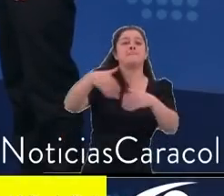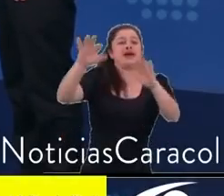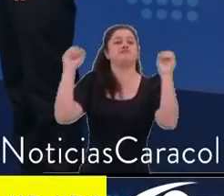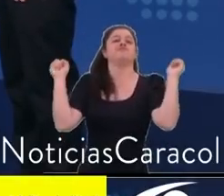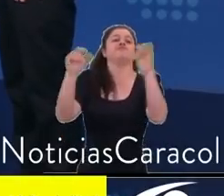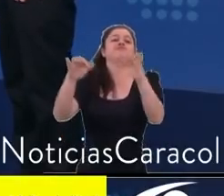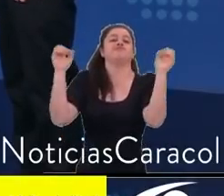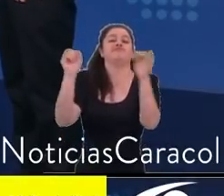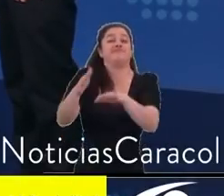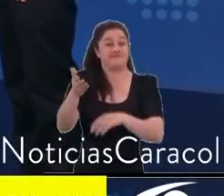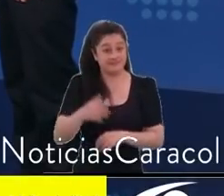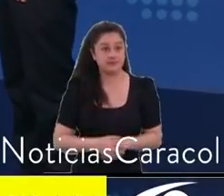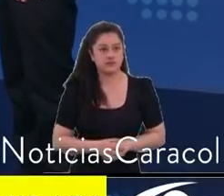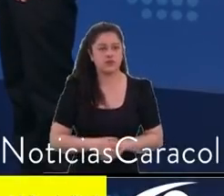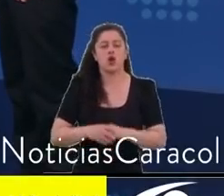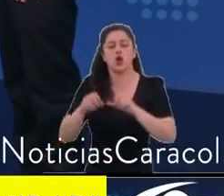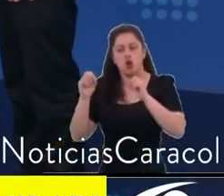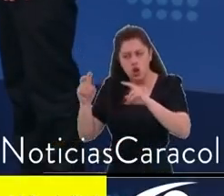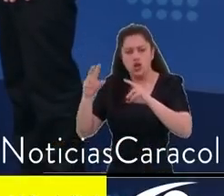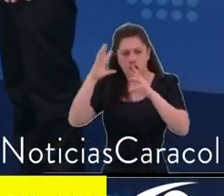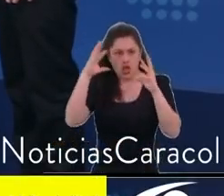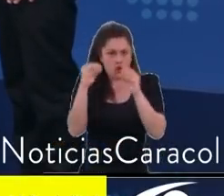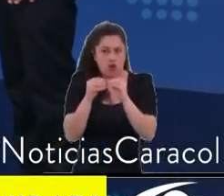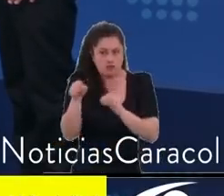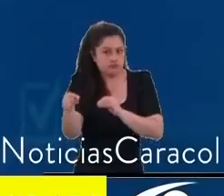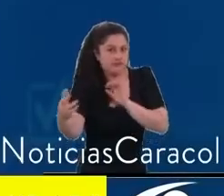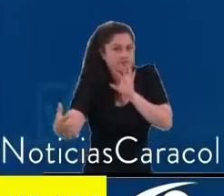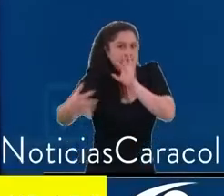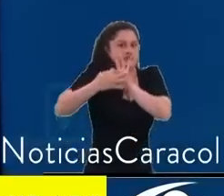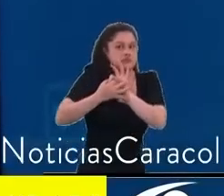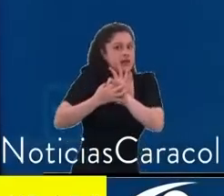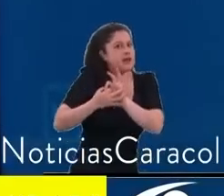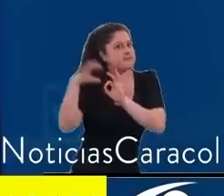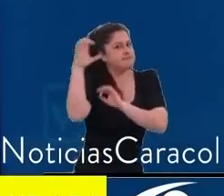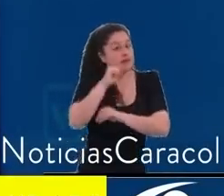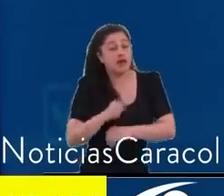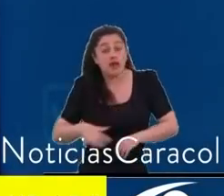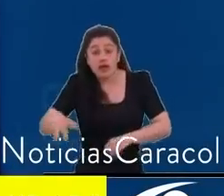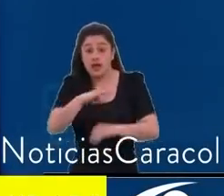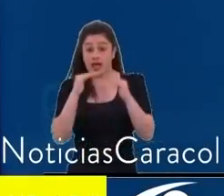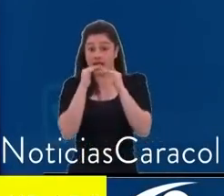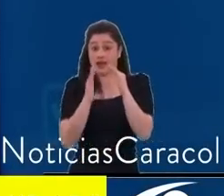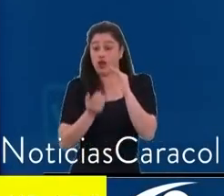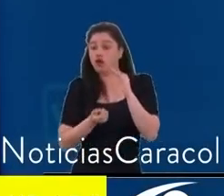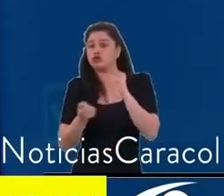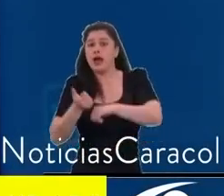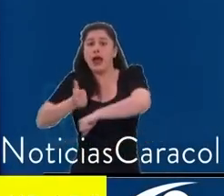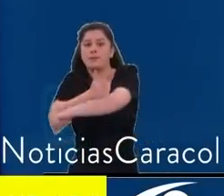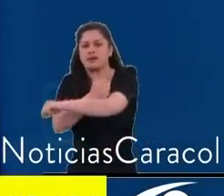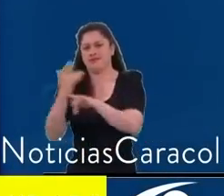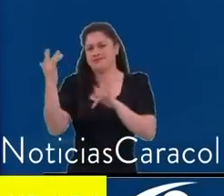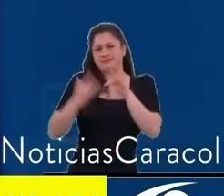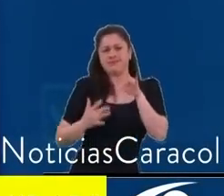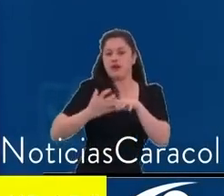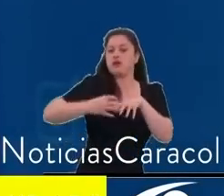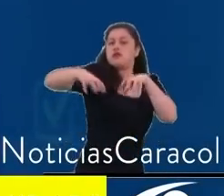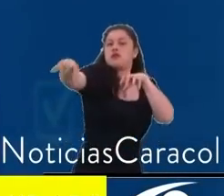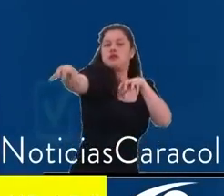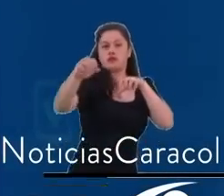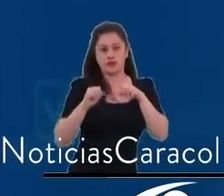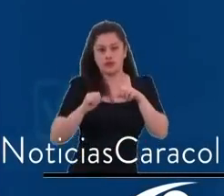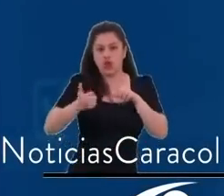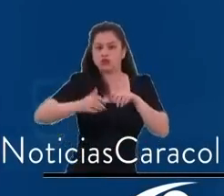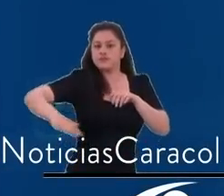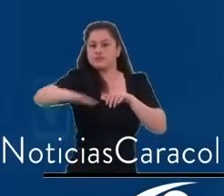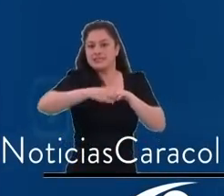ni actividades sexuales pagas en barrios residenciales. Ese cambio lo vamos a hacer ahora porque fue lo que acordamos en el cabildo abierto. Y hay otras cosas